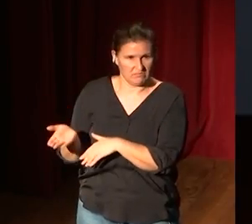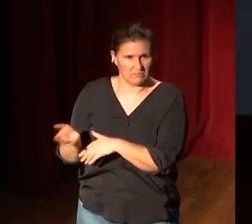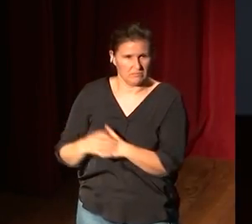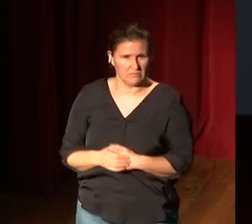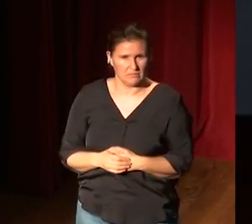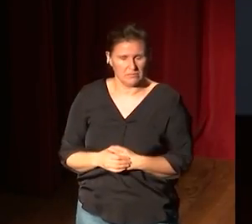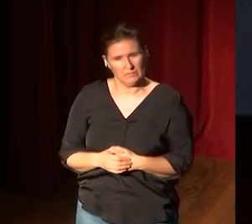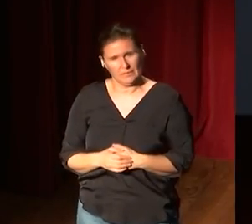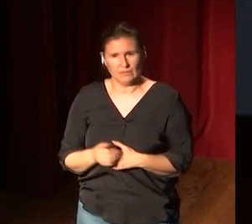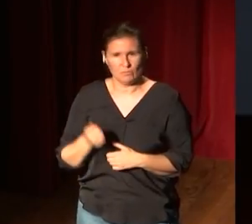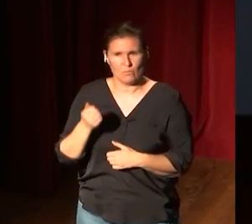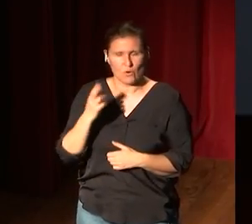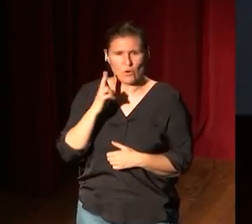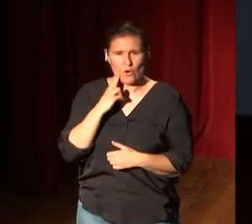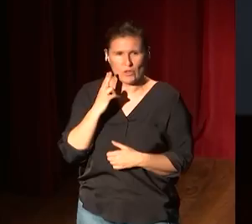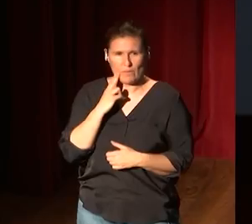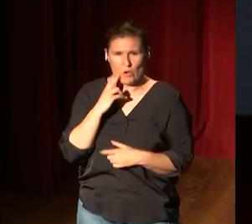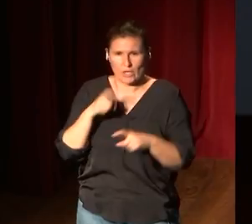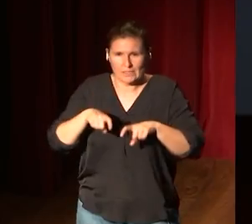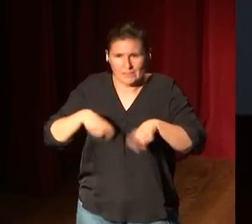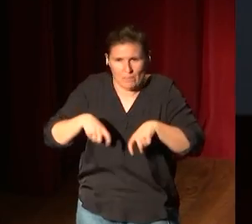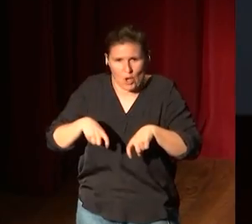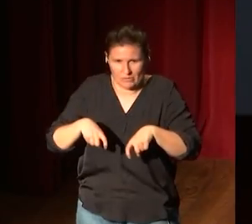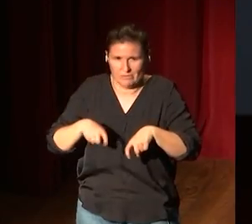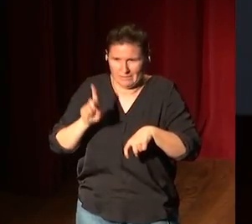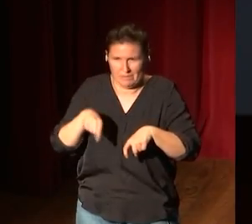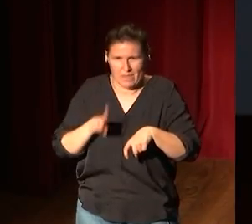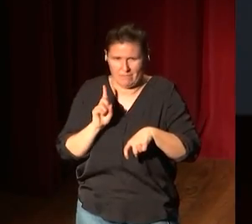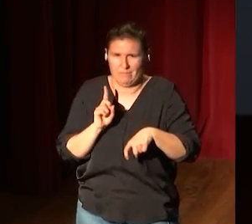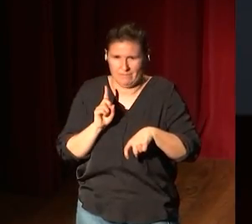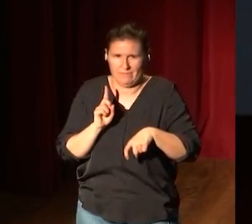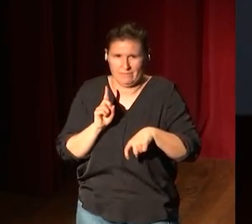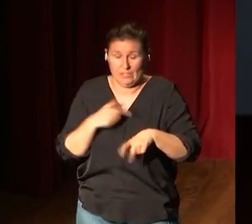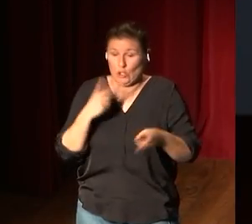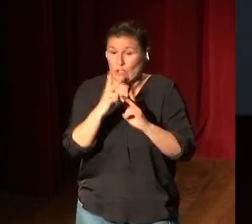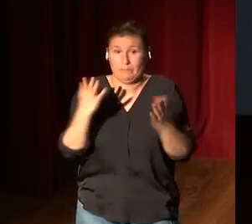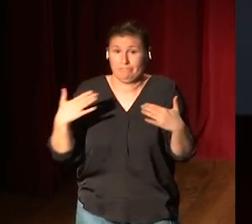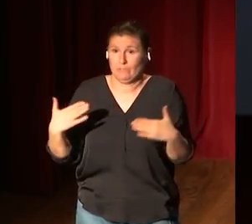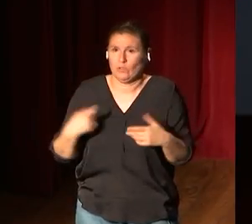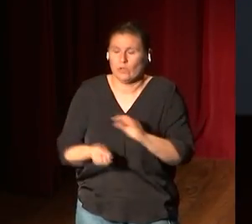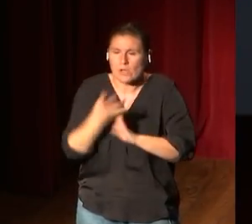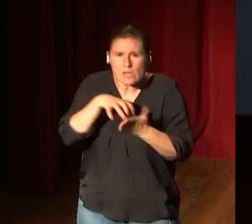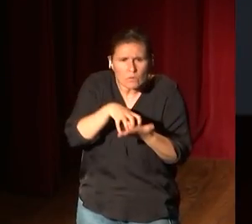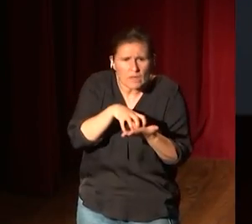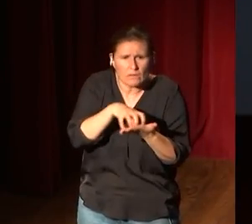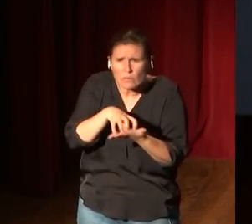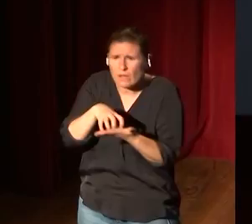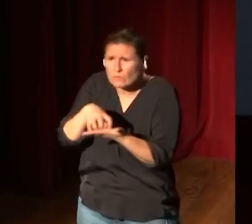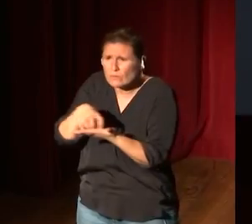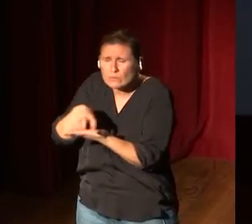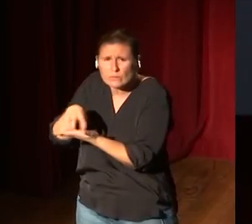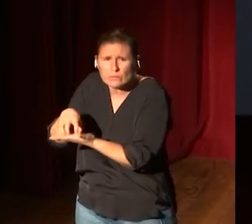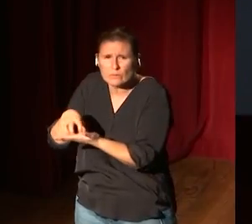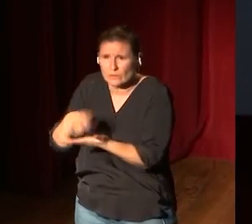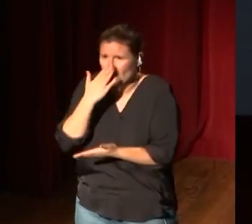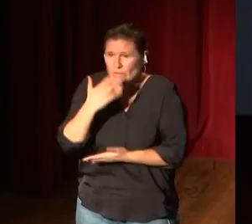Un poquito de temor y temblor da esto, si también, es verdad. Es que yo, yo no tengo respuesta, yo nada más que tengo dudas y son muchas y francamente si